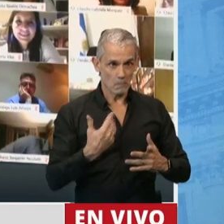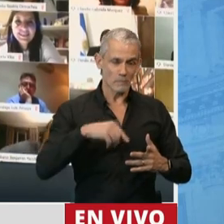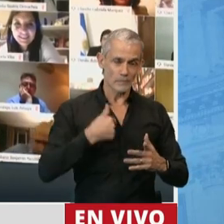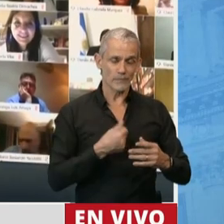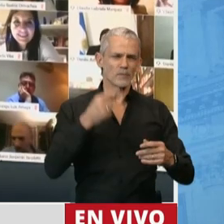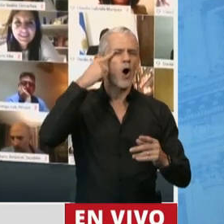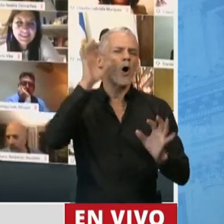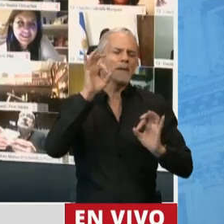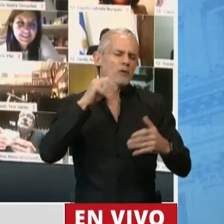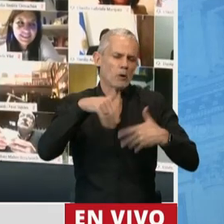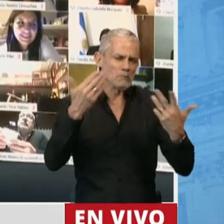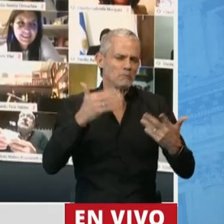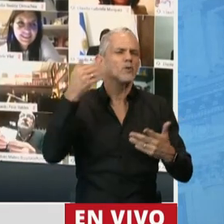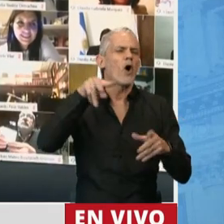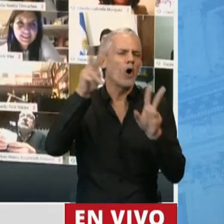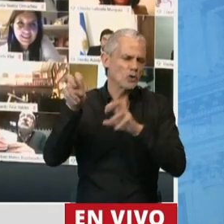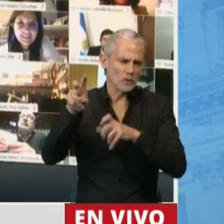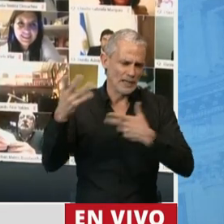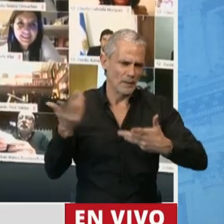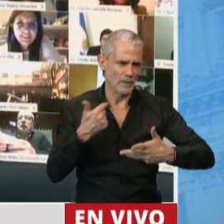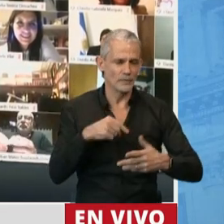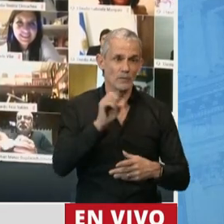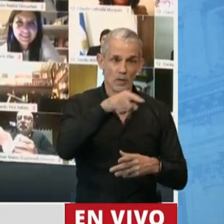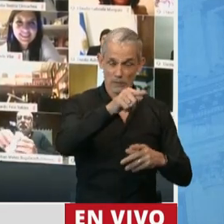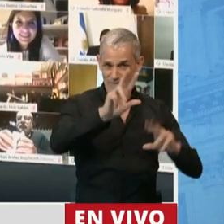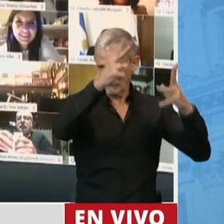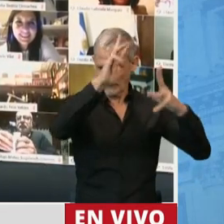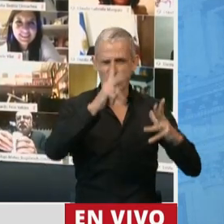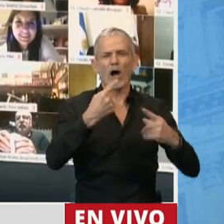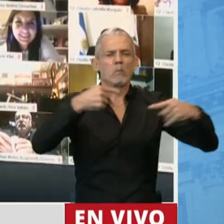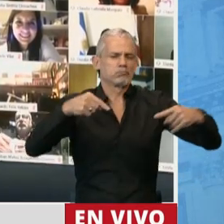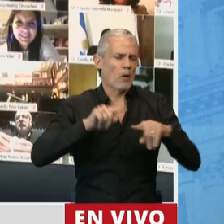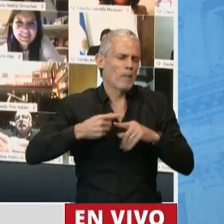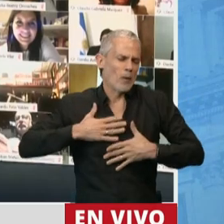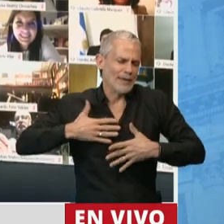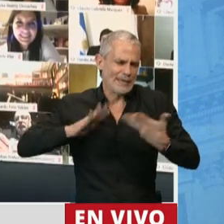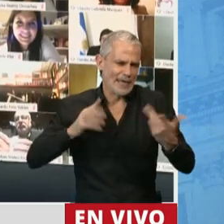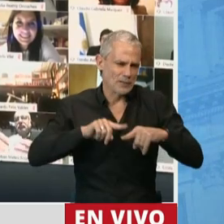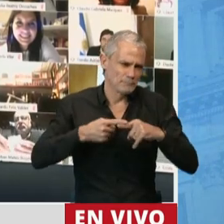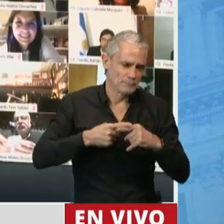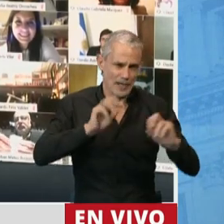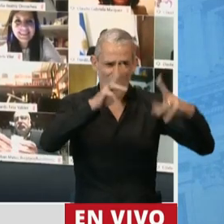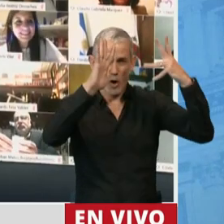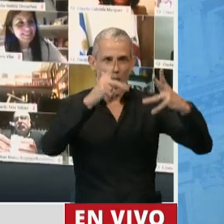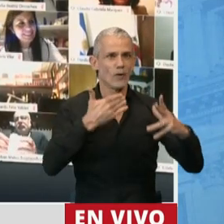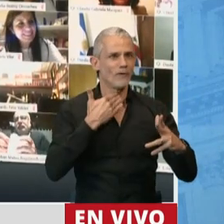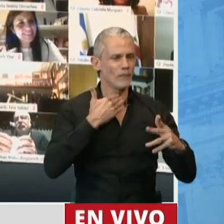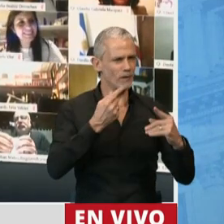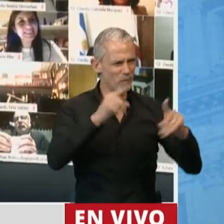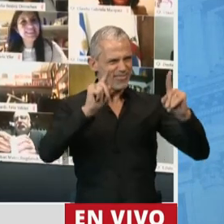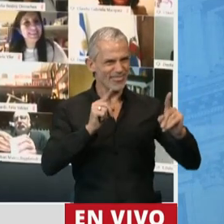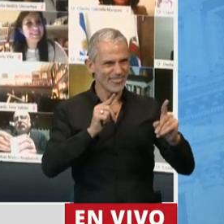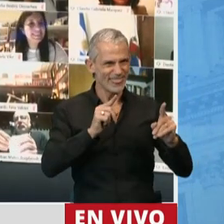intercambiando opiniones y se había enojado con algunas cosas que a veces suceden en la política ya tenía otro tono de voz.